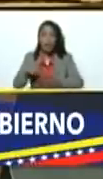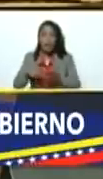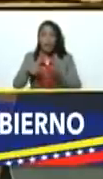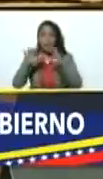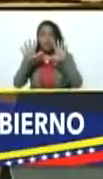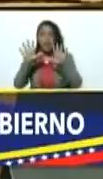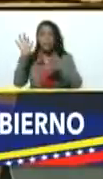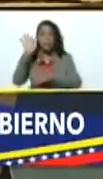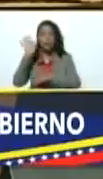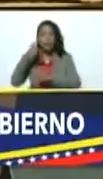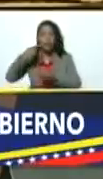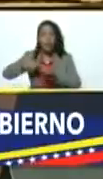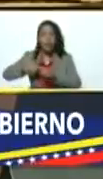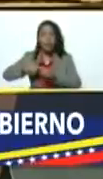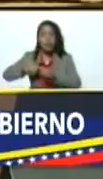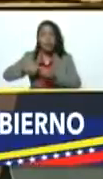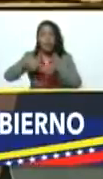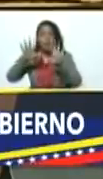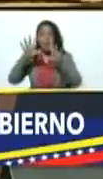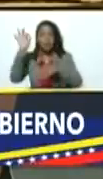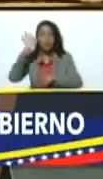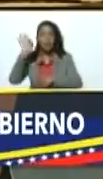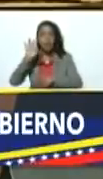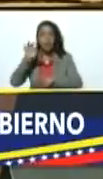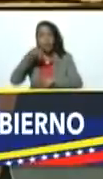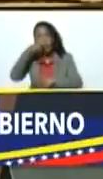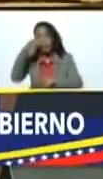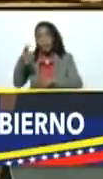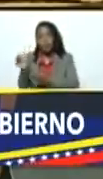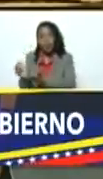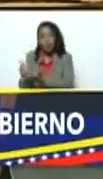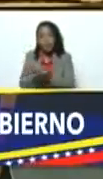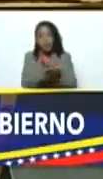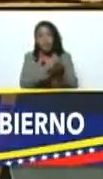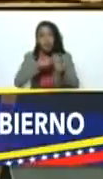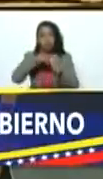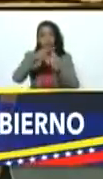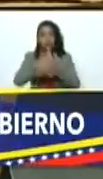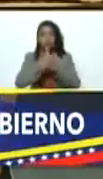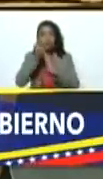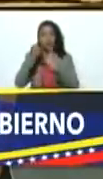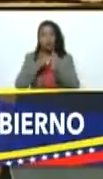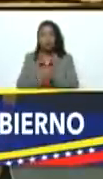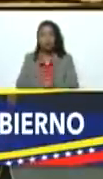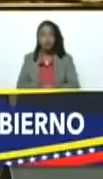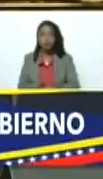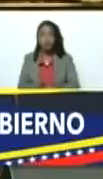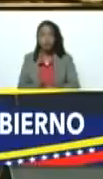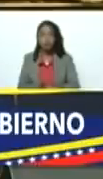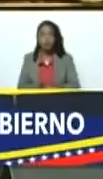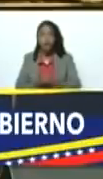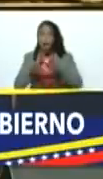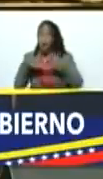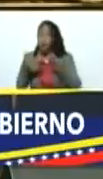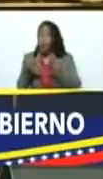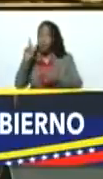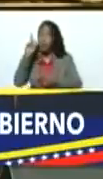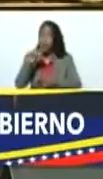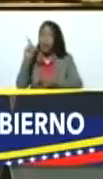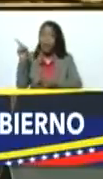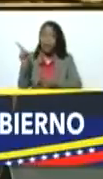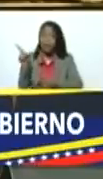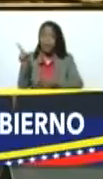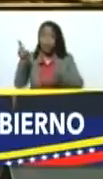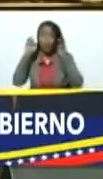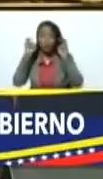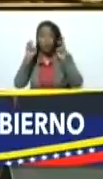% gas 10% desechos sólidos lo cual también es un parámetro